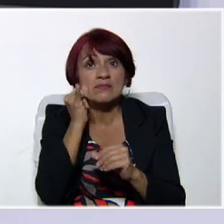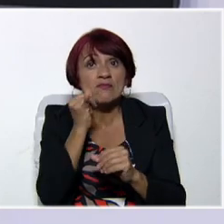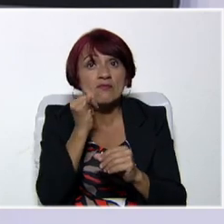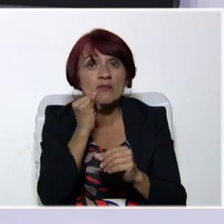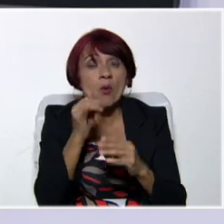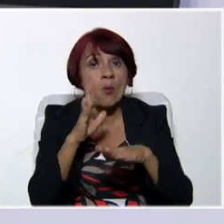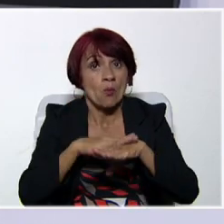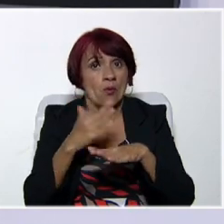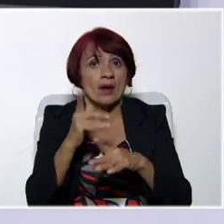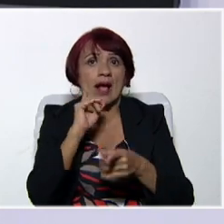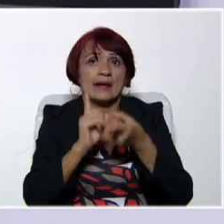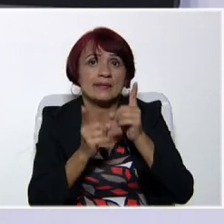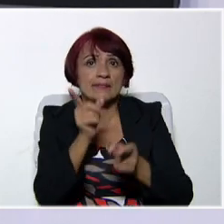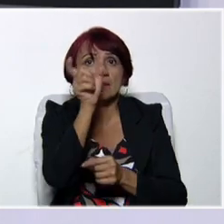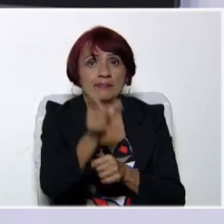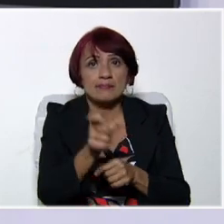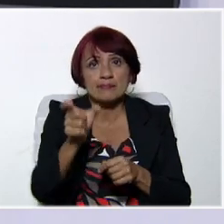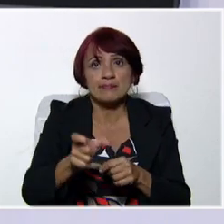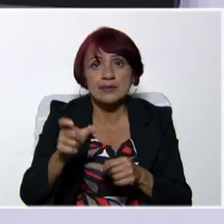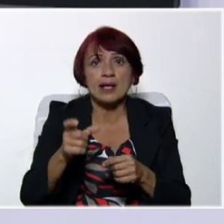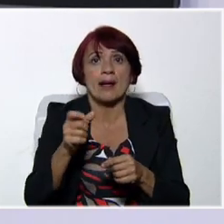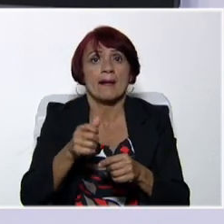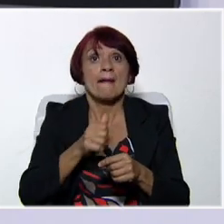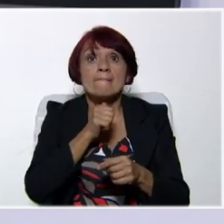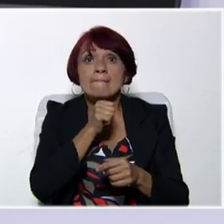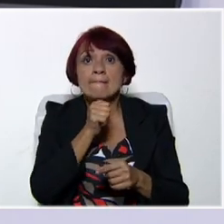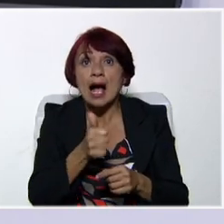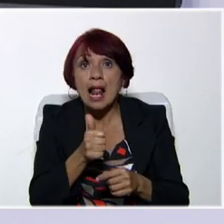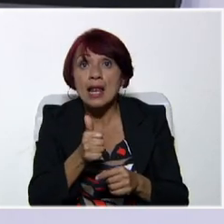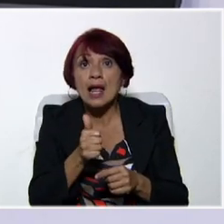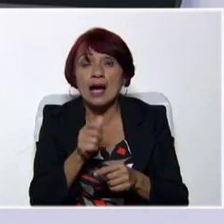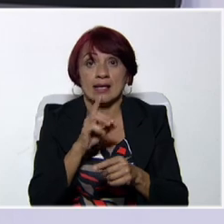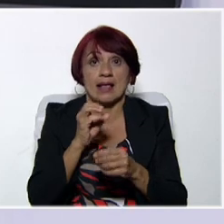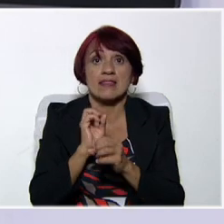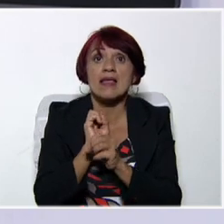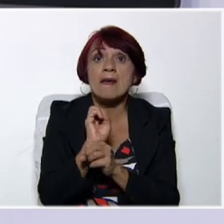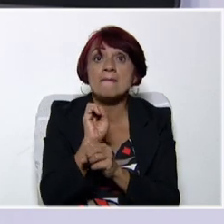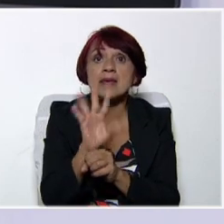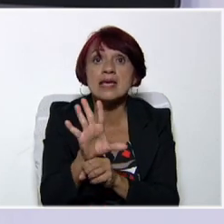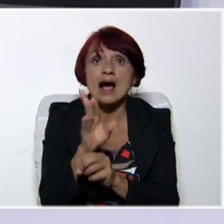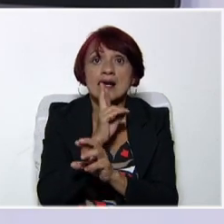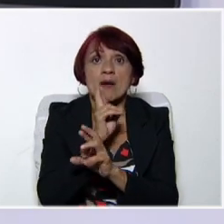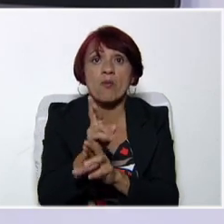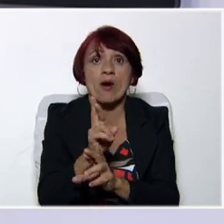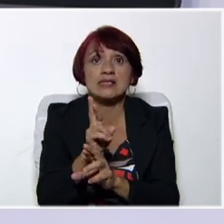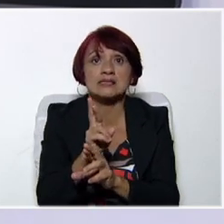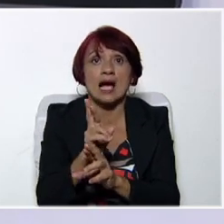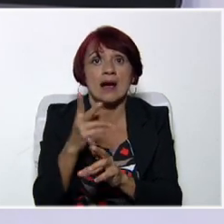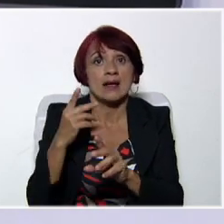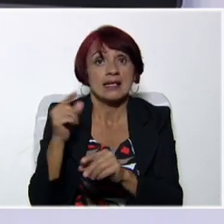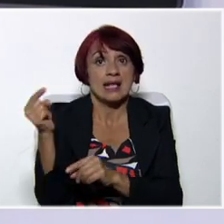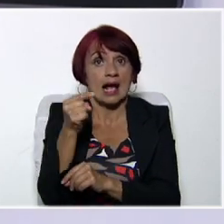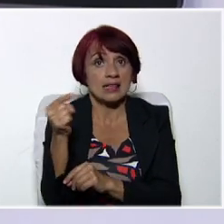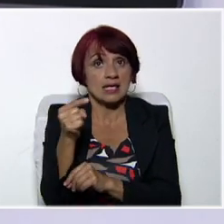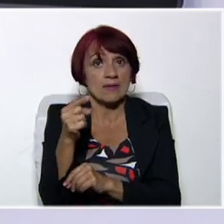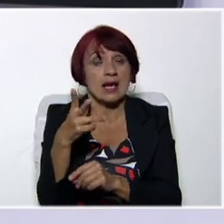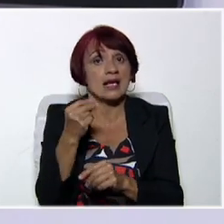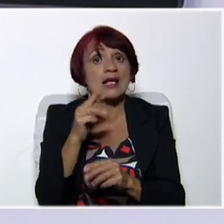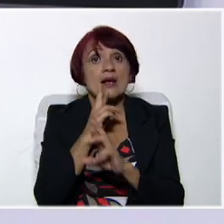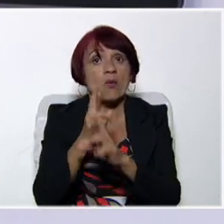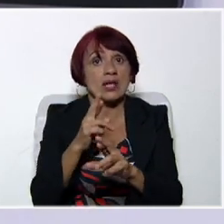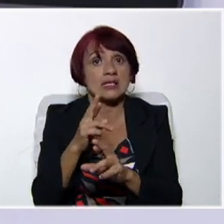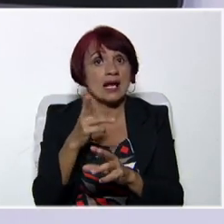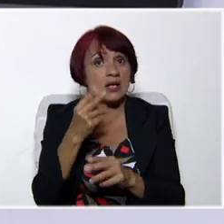Porque pueden haber personas malintencionadas que nos digan alguna orientación que no sea real. ¿Ok?